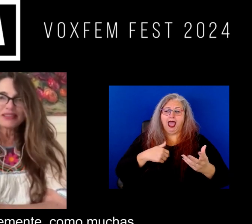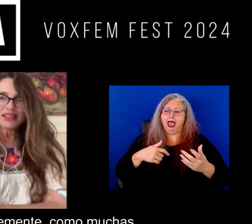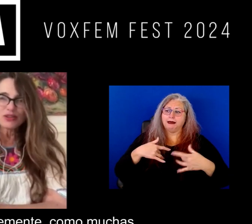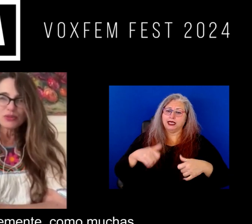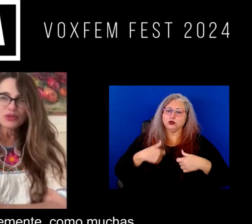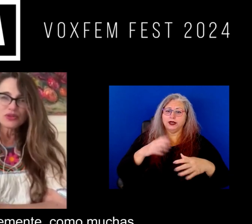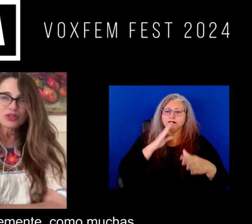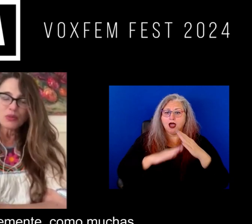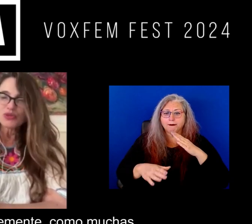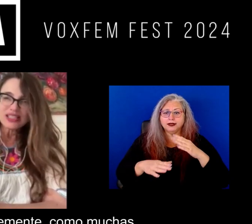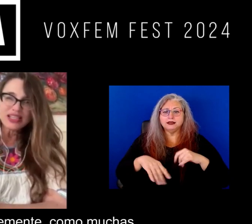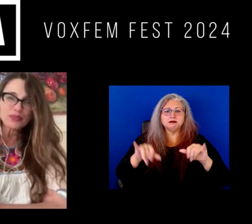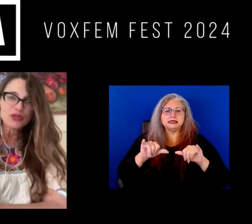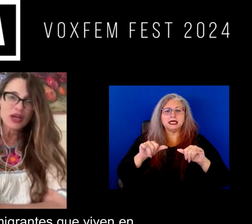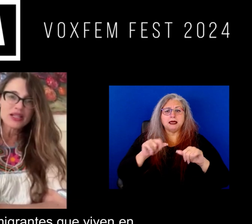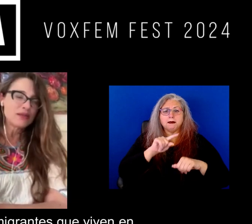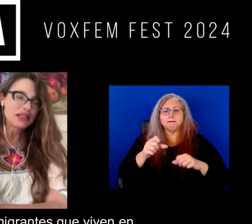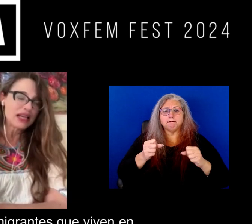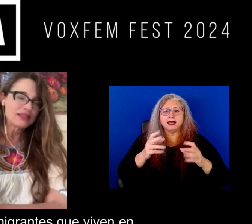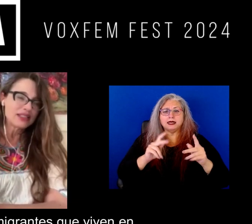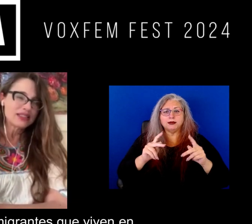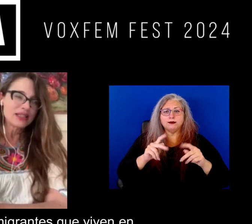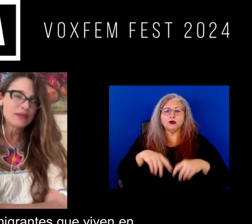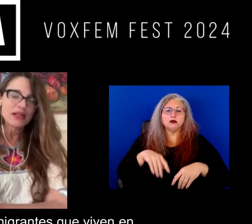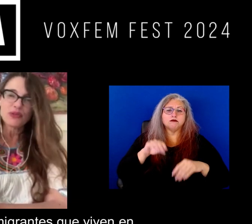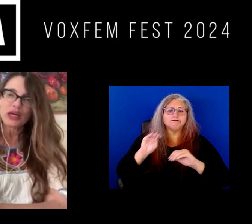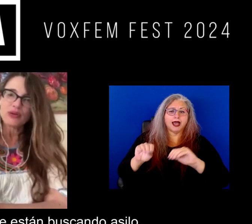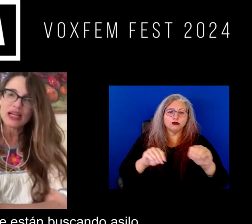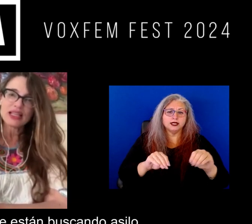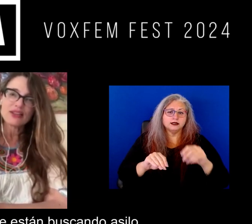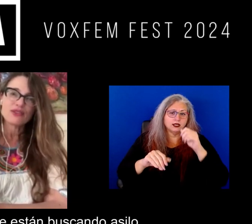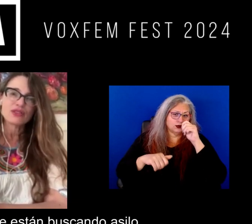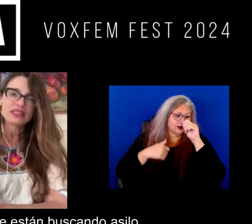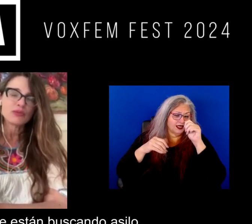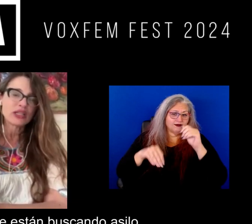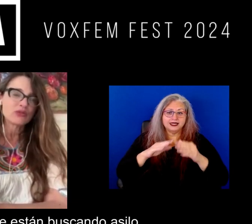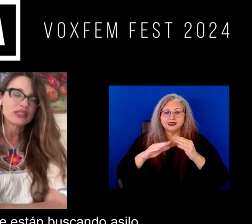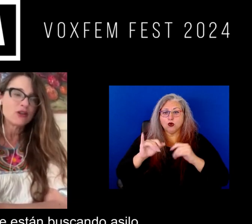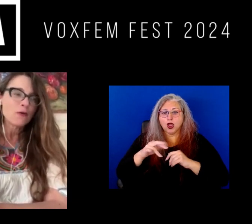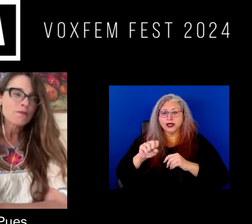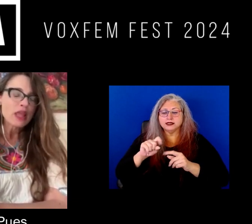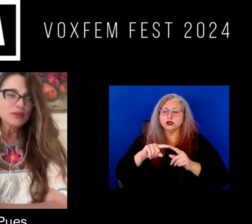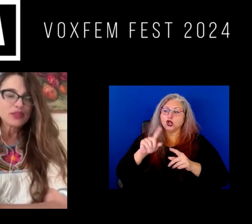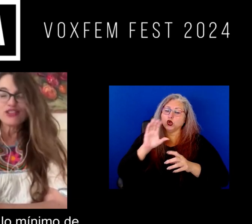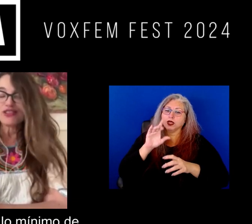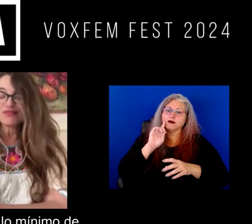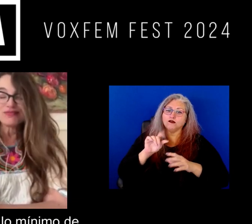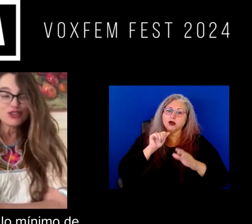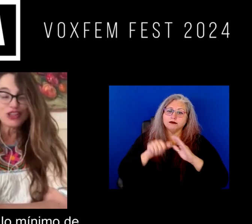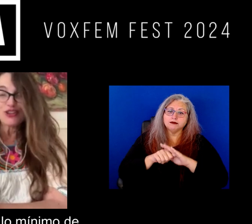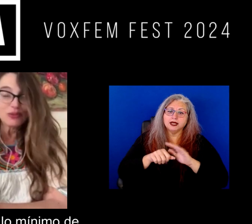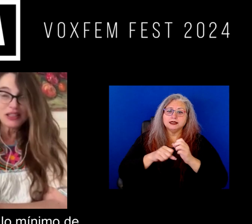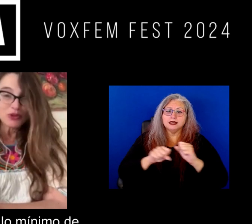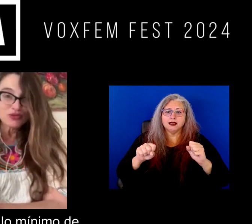humildemente como como muchas de las personas migrantes que viven en Ciudad Juárez o que están buscando asilo pues no